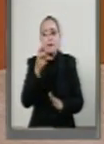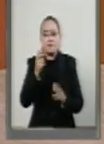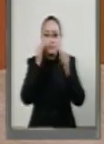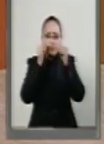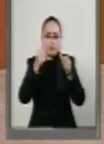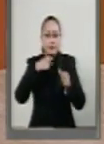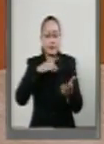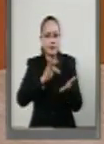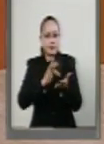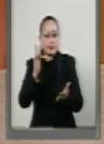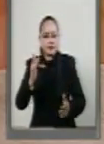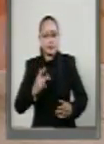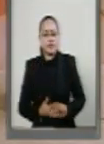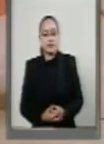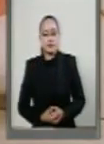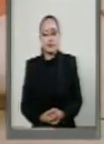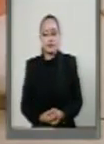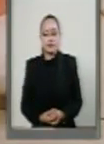su atención, muchas gracias.